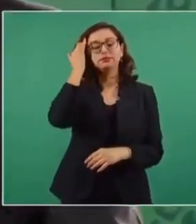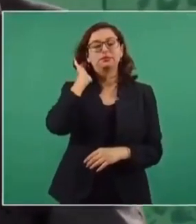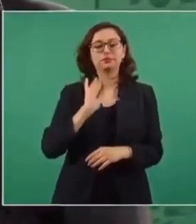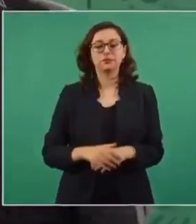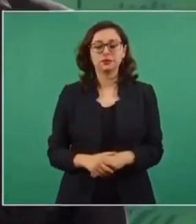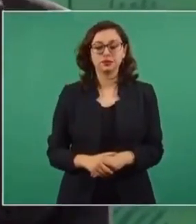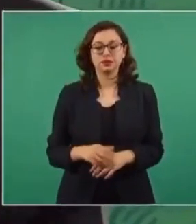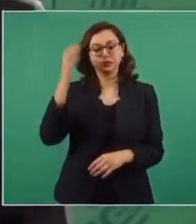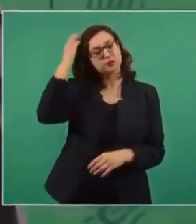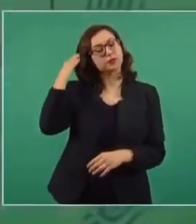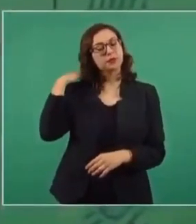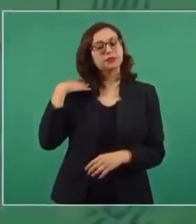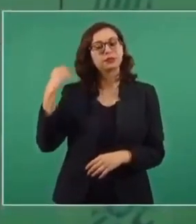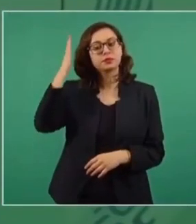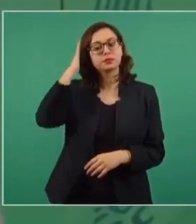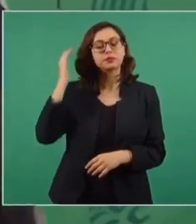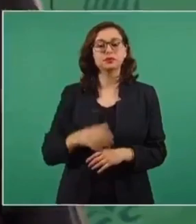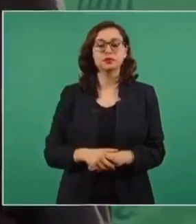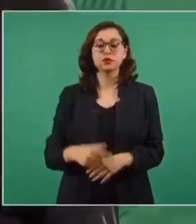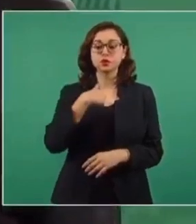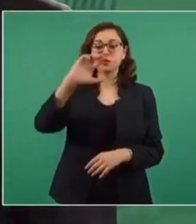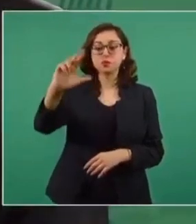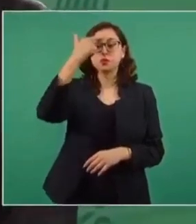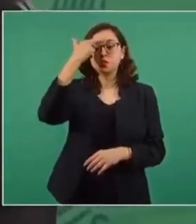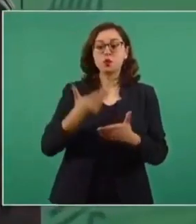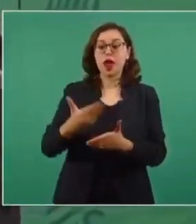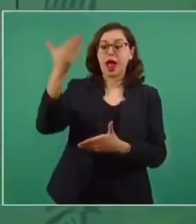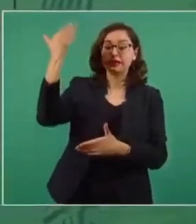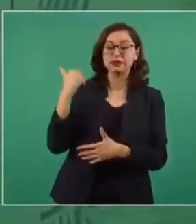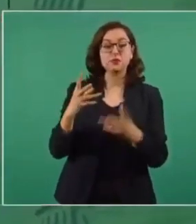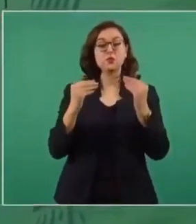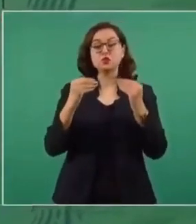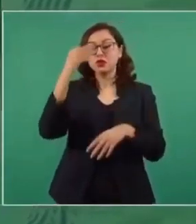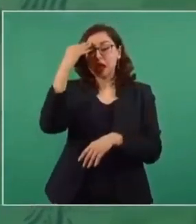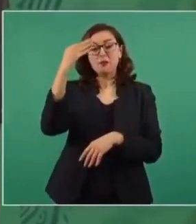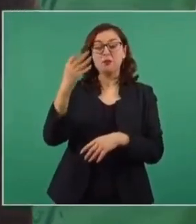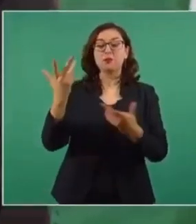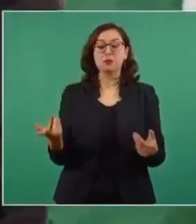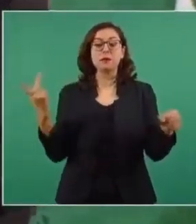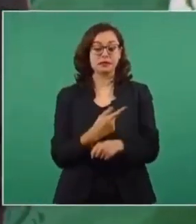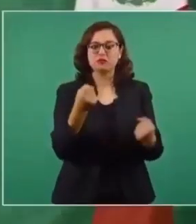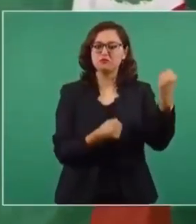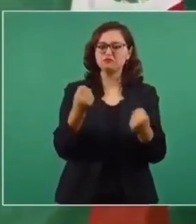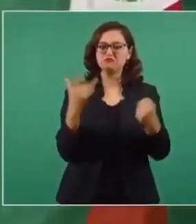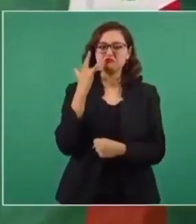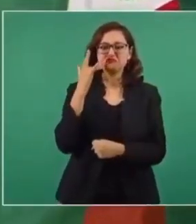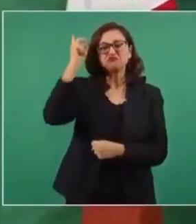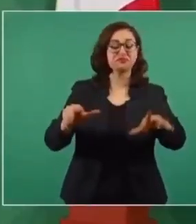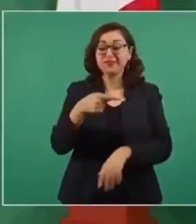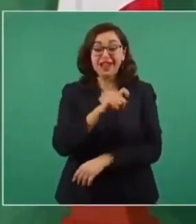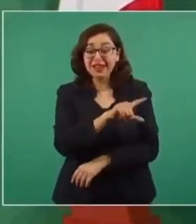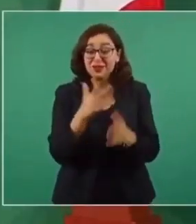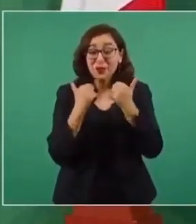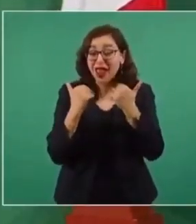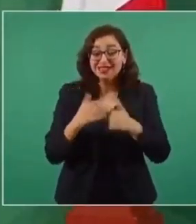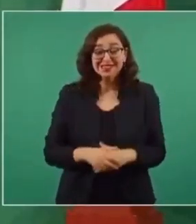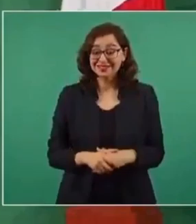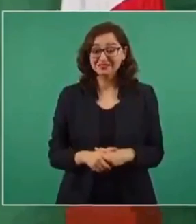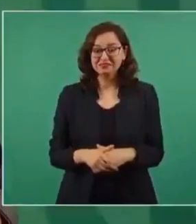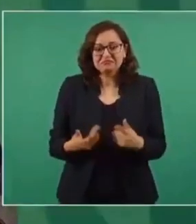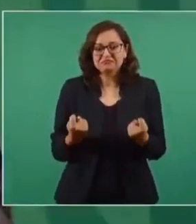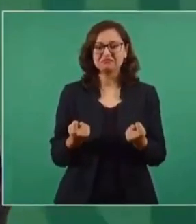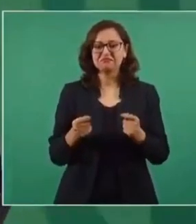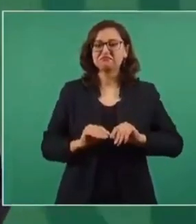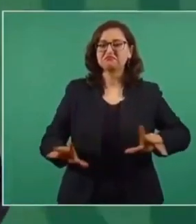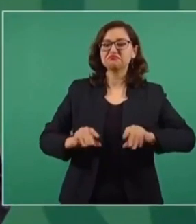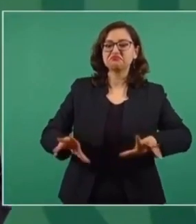Imagen la reprodujo, pero… Sí, nada más que la calumnia cuando no manchatizna. Esa es una